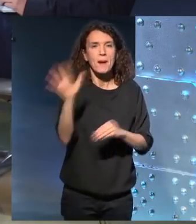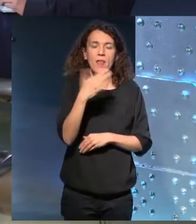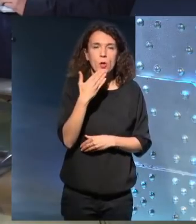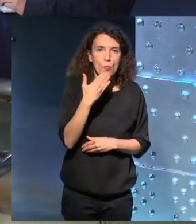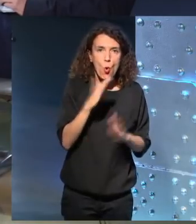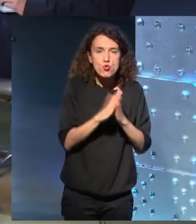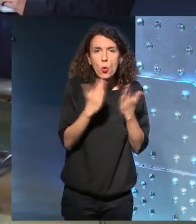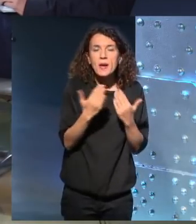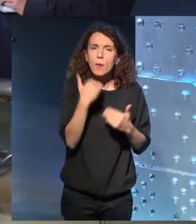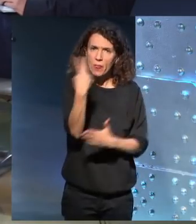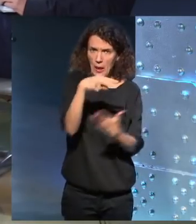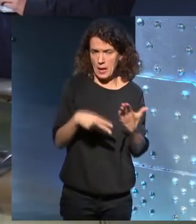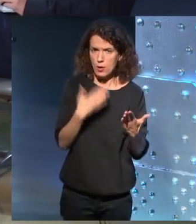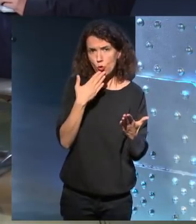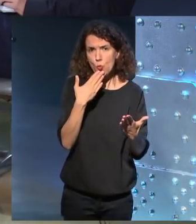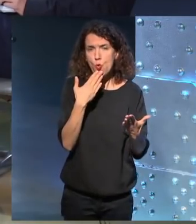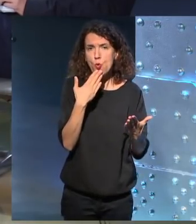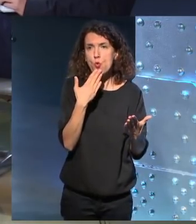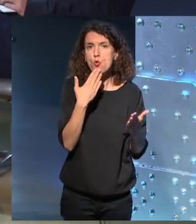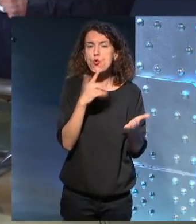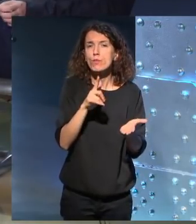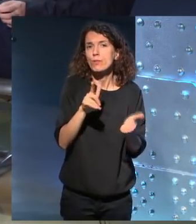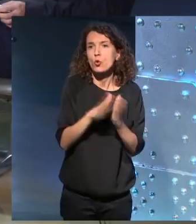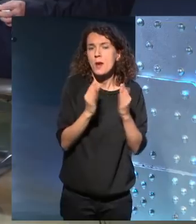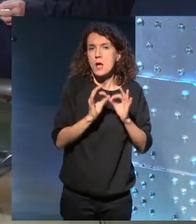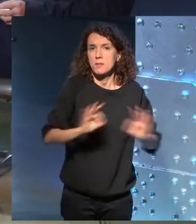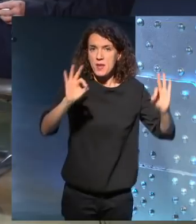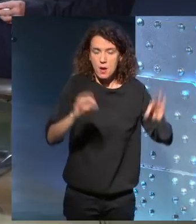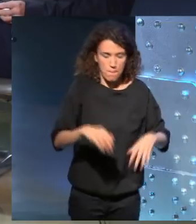normal, se puede leer como una novela común y silvestre.